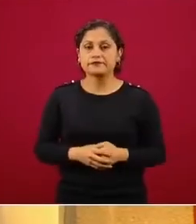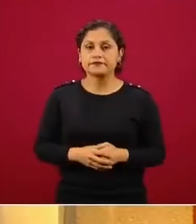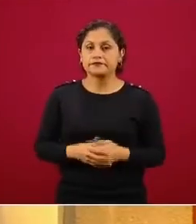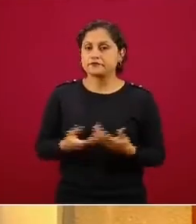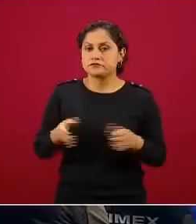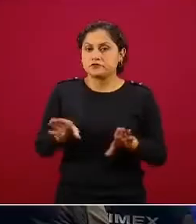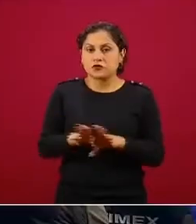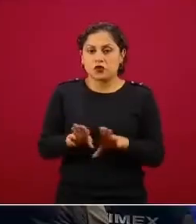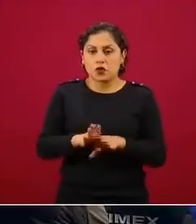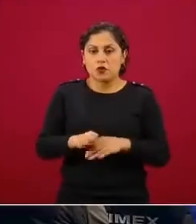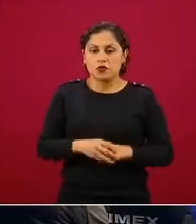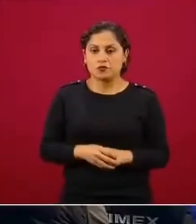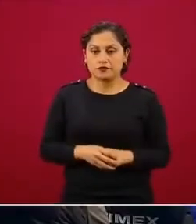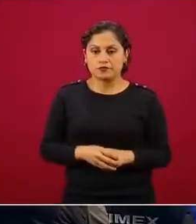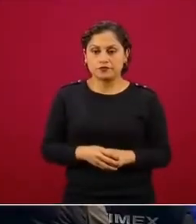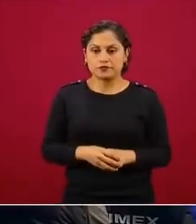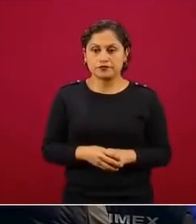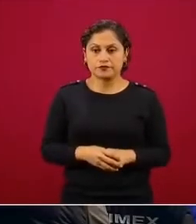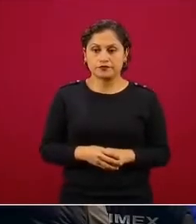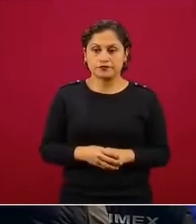vamos el día de hoy? La siguiente.